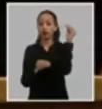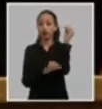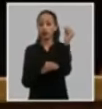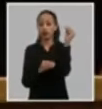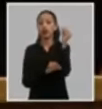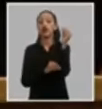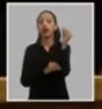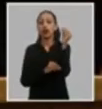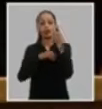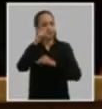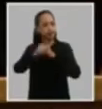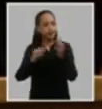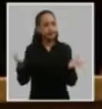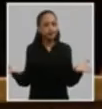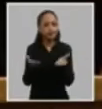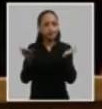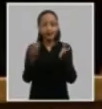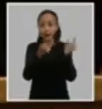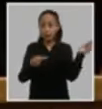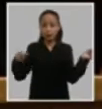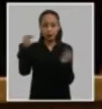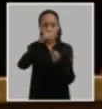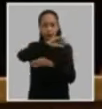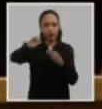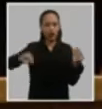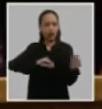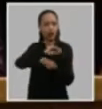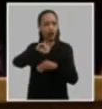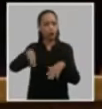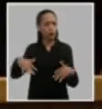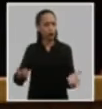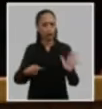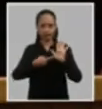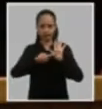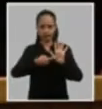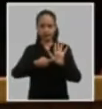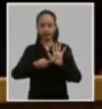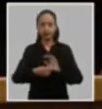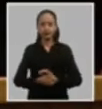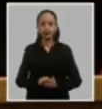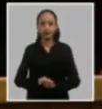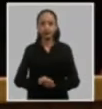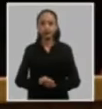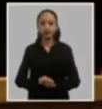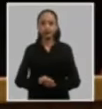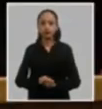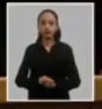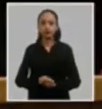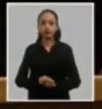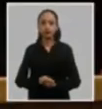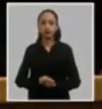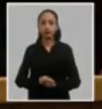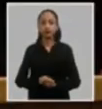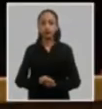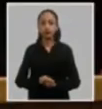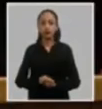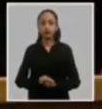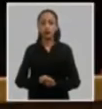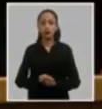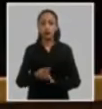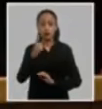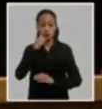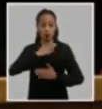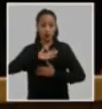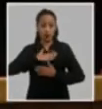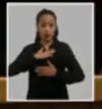entre las principales transformaciones se encuentran consolidar el papel de la propiedad socialista de